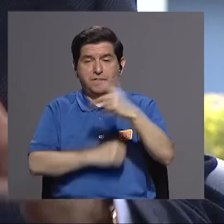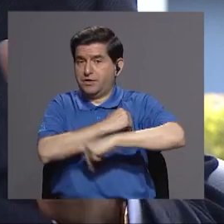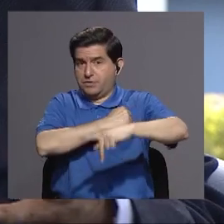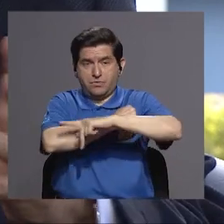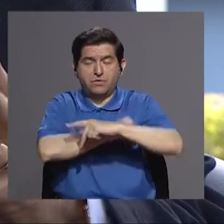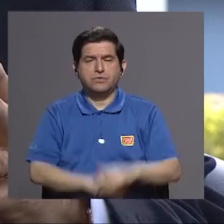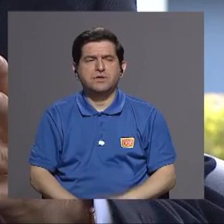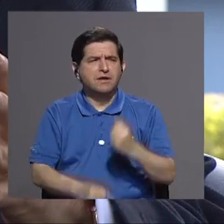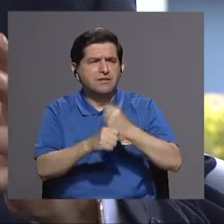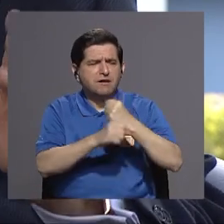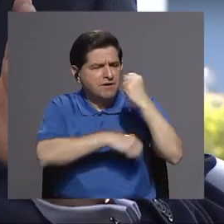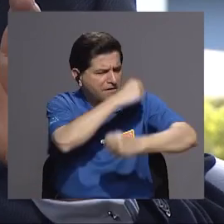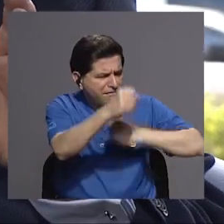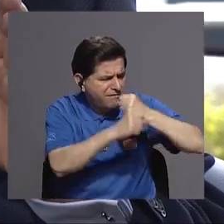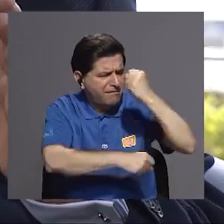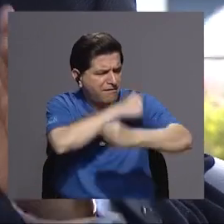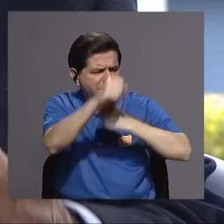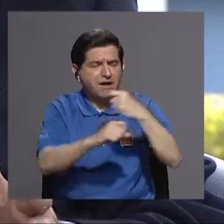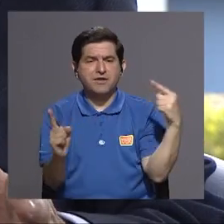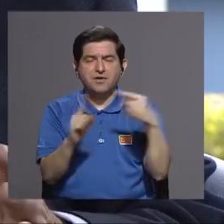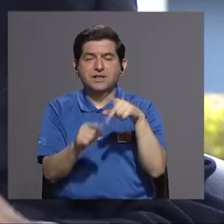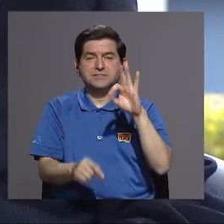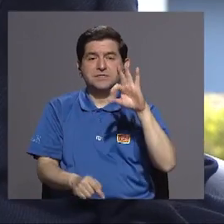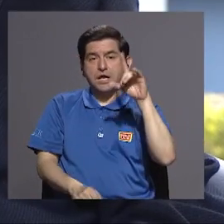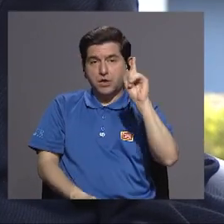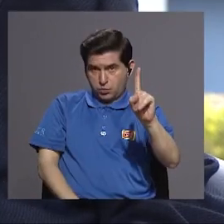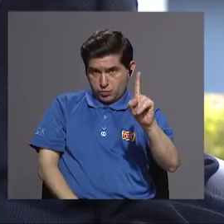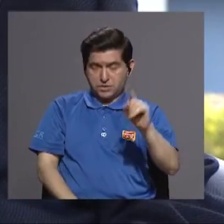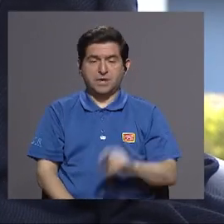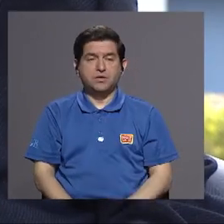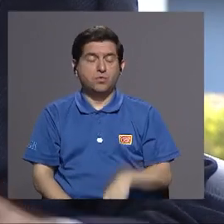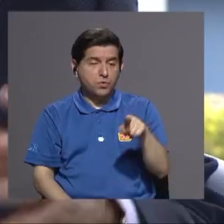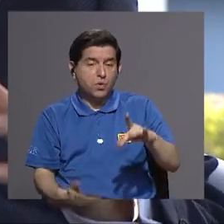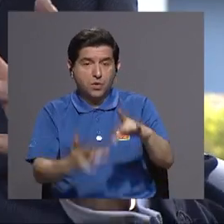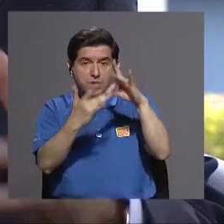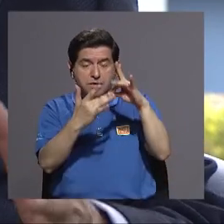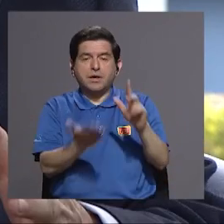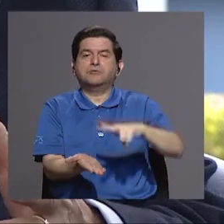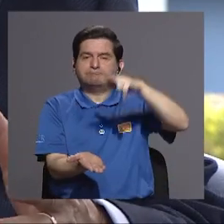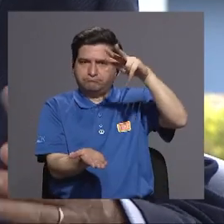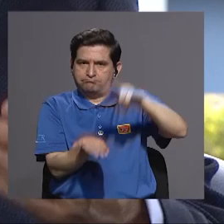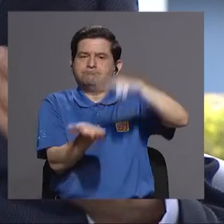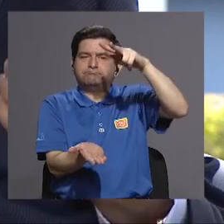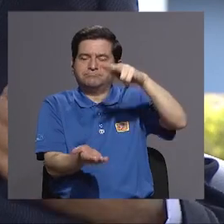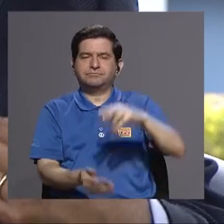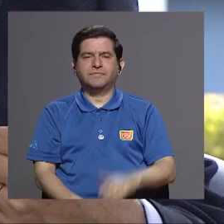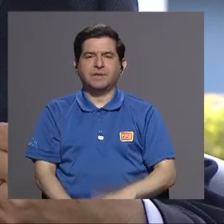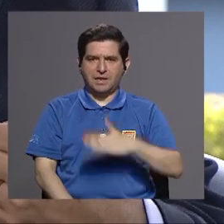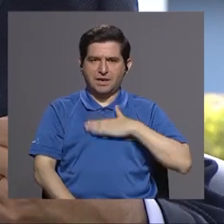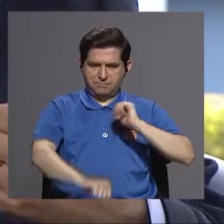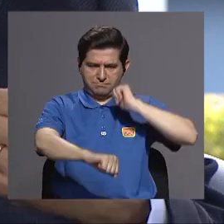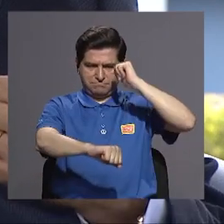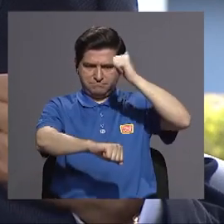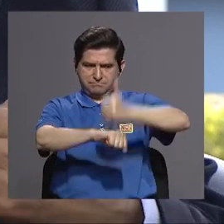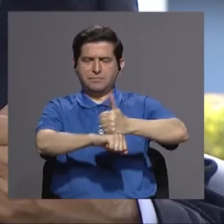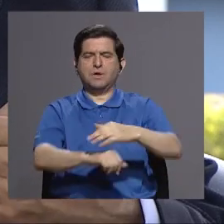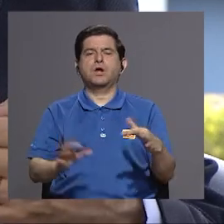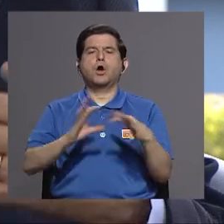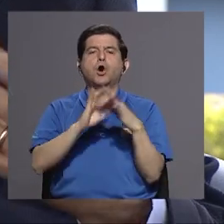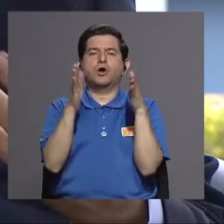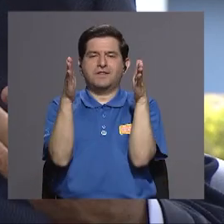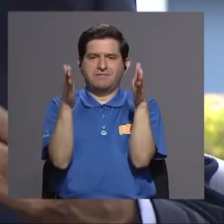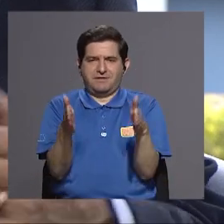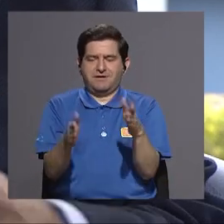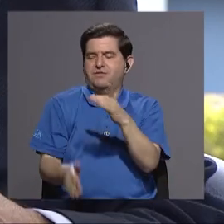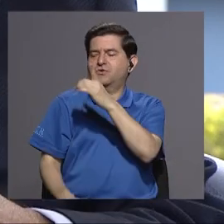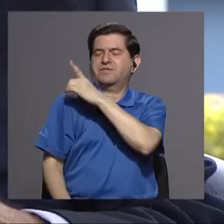trabajamos varios años hasta que el año 91 esta especialidad fue aprobada y a mí me asignan como coordinador